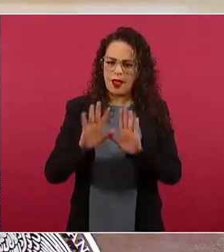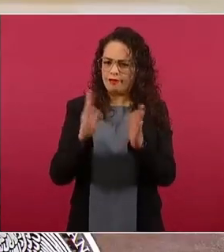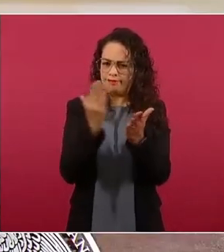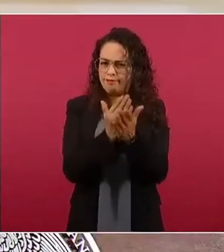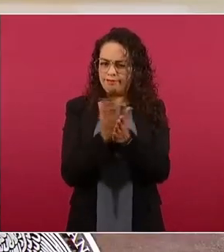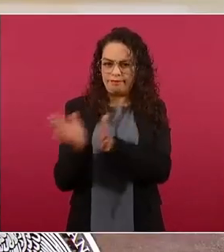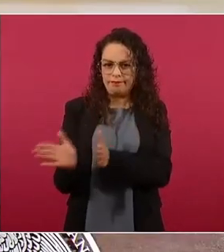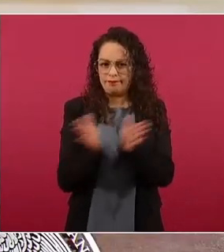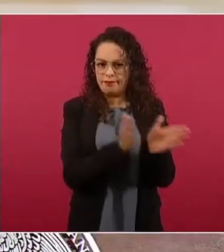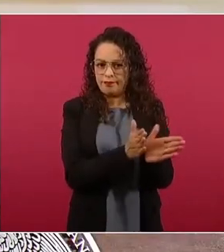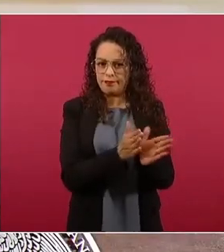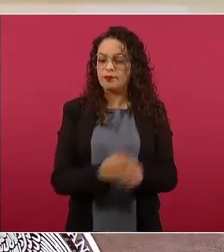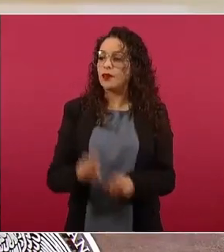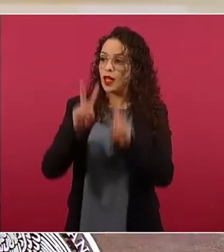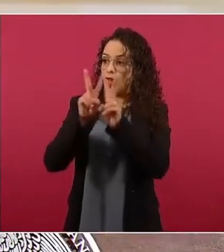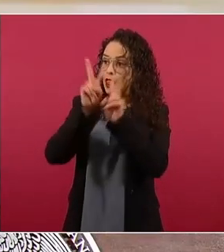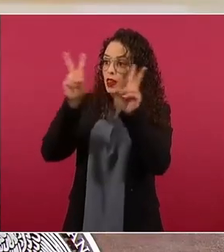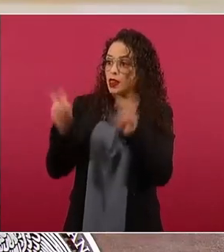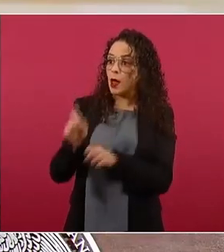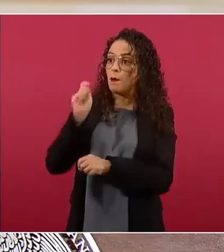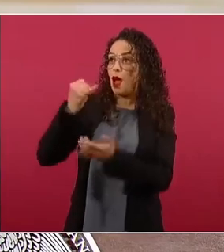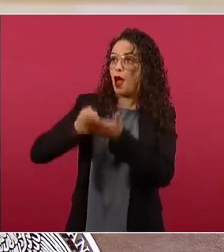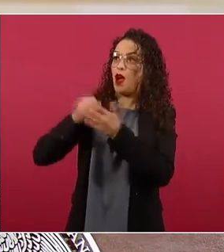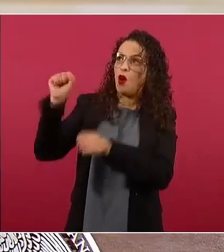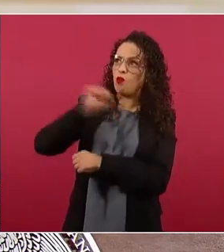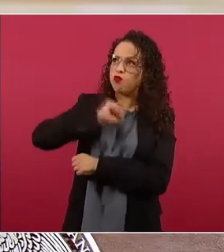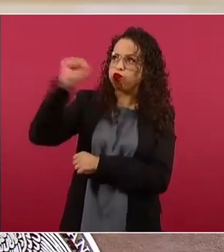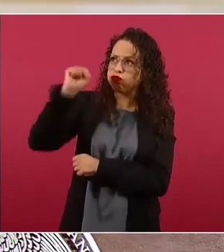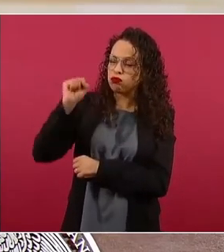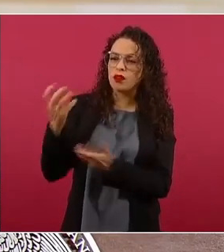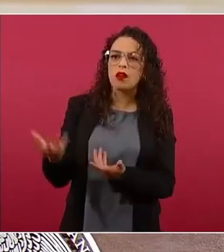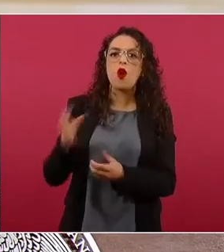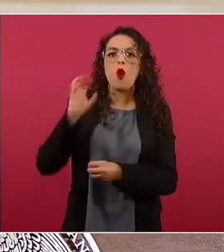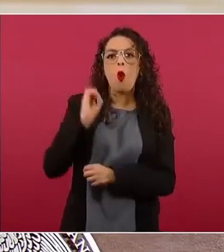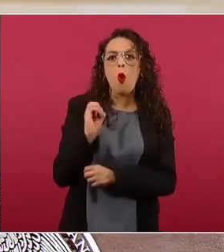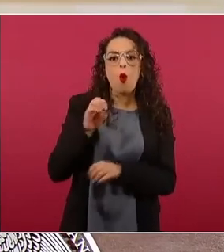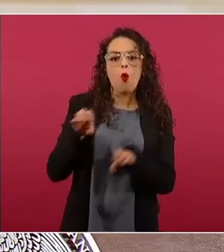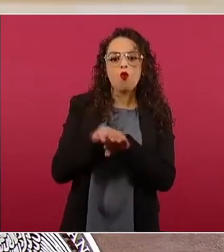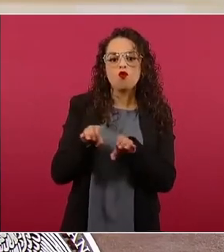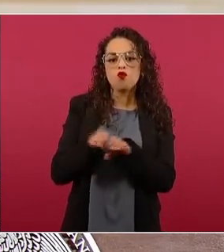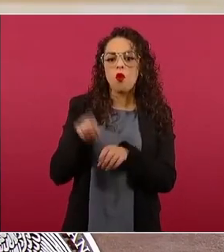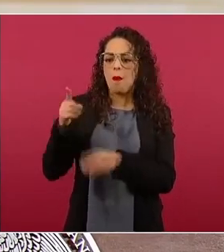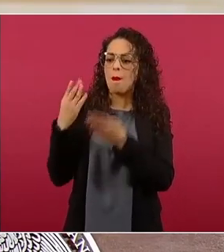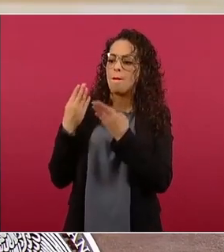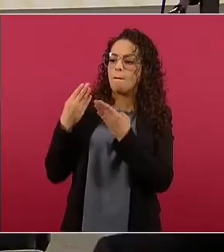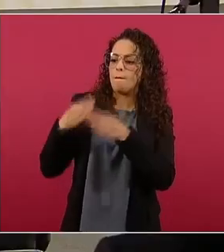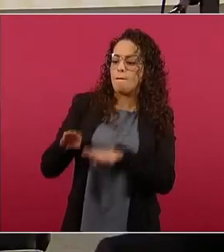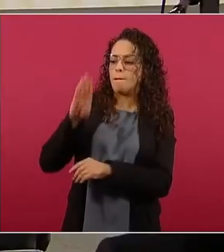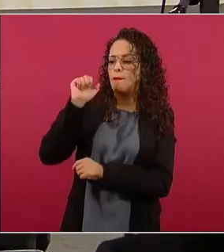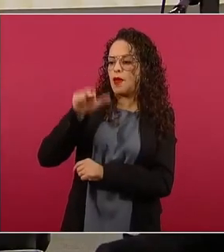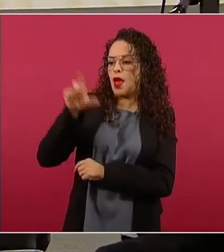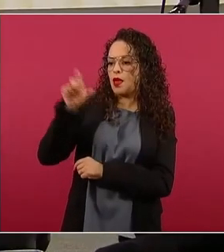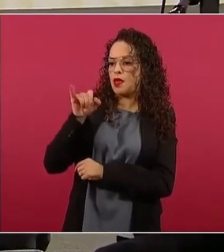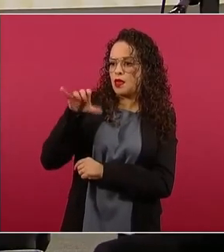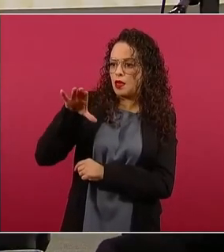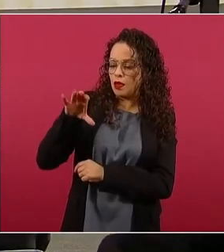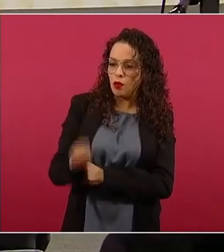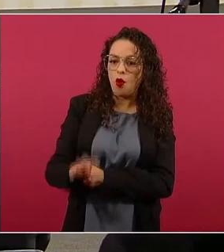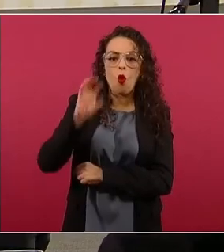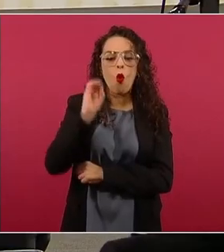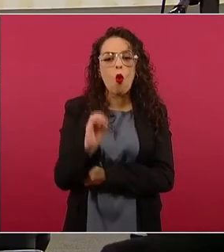presentó el tema de la inflación en los medios, ni el aumento de la tasa de interés por Banxico o el aumento de casos,